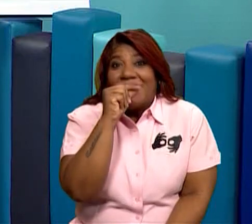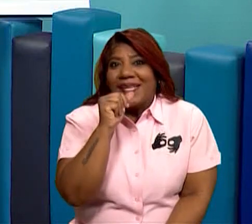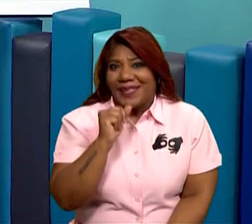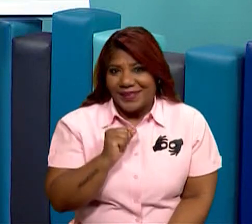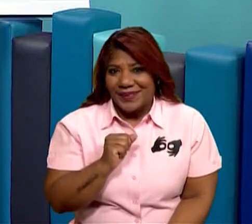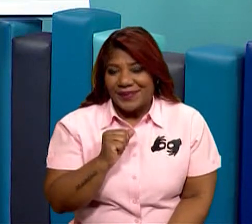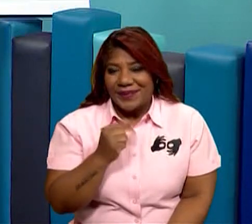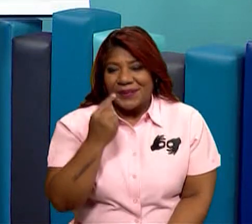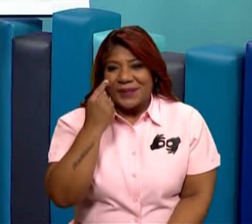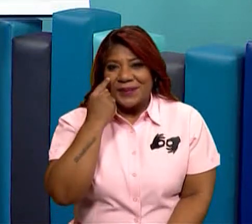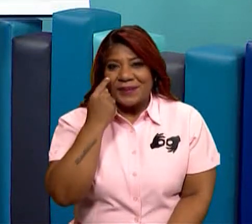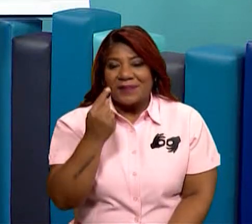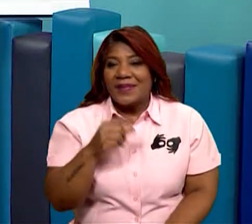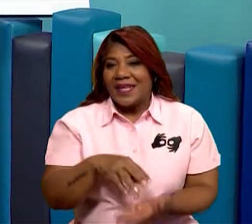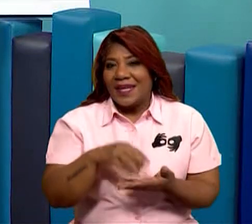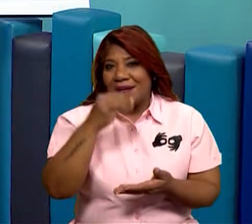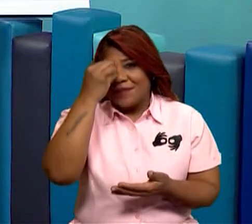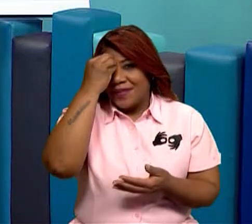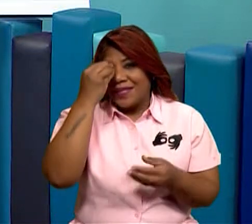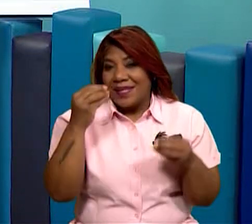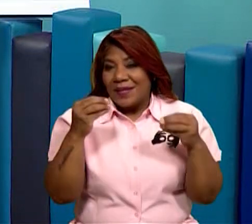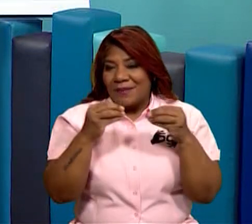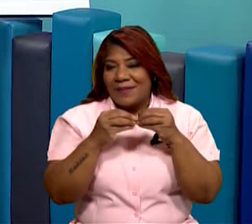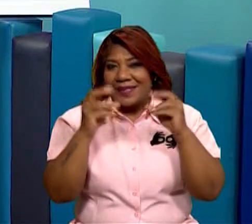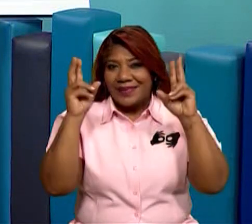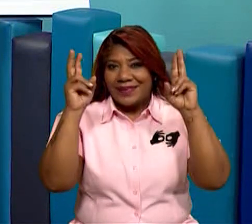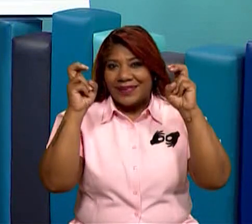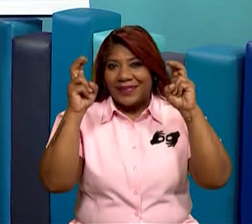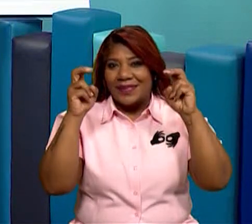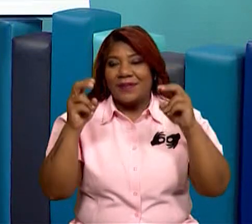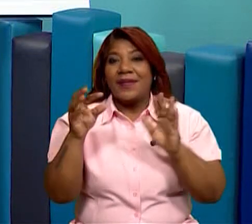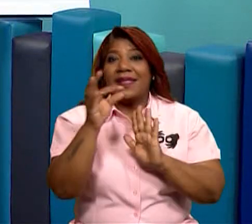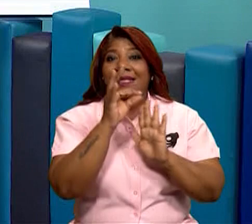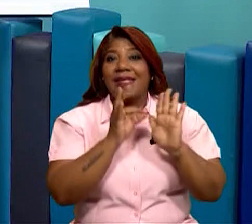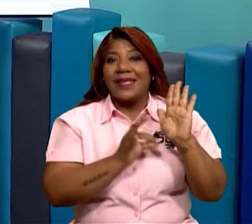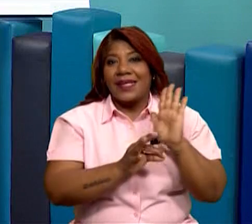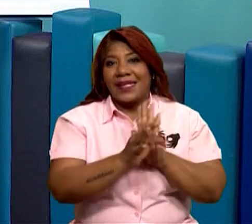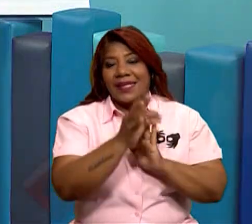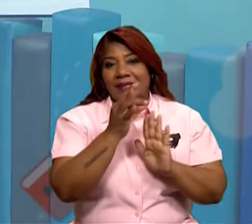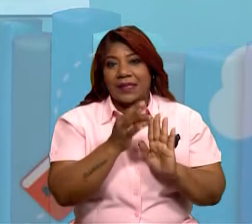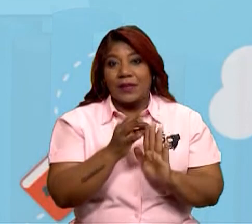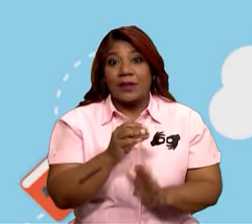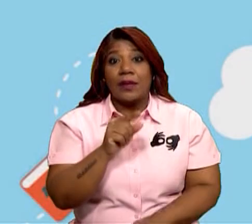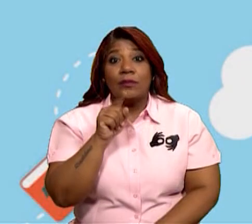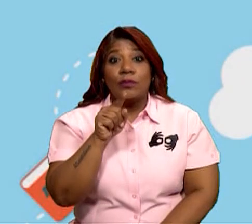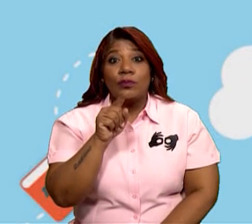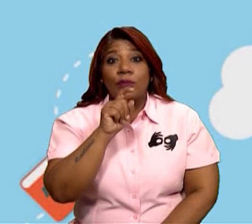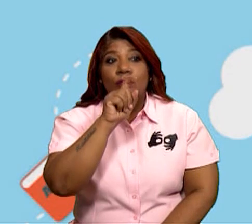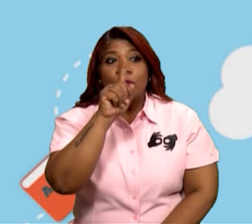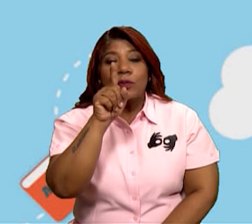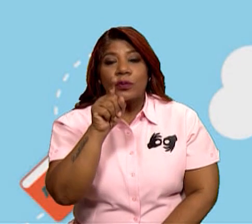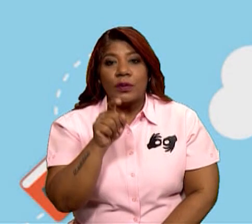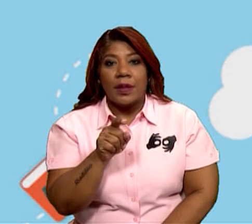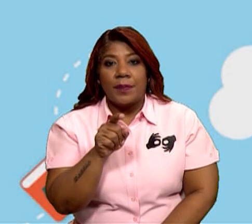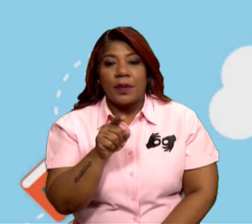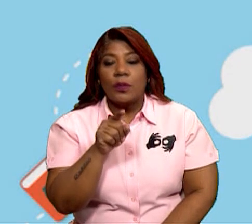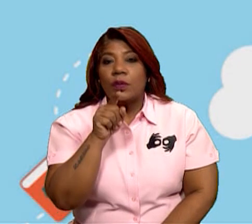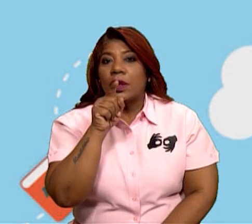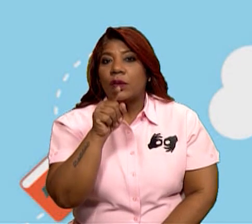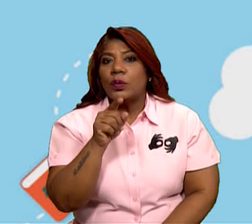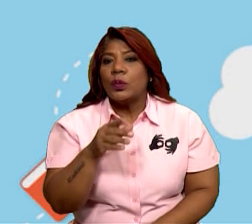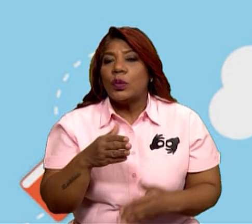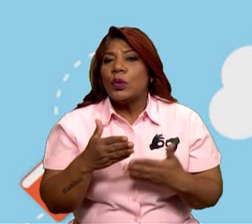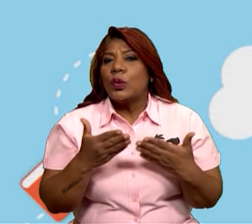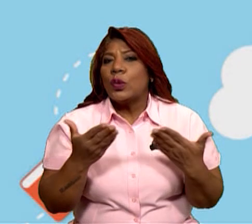él en nuestra clase del día de hoy. Quiero preguntarte lo siguiente. ¿Con qué instrumento se